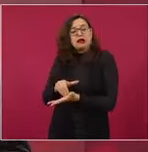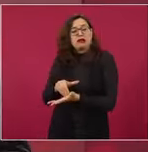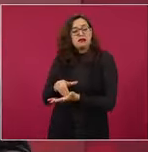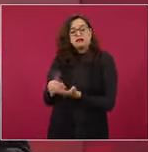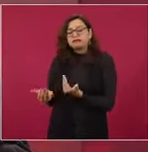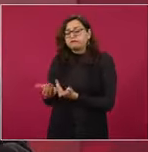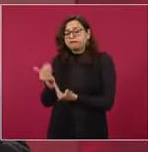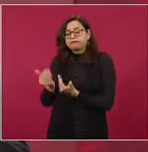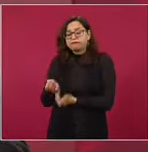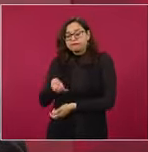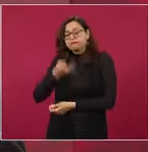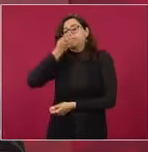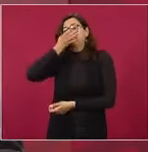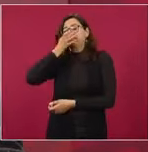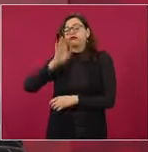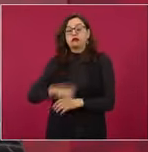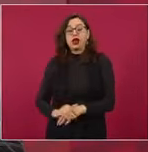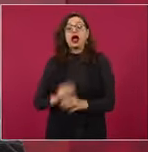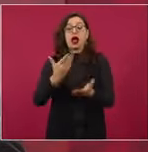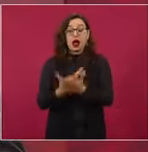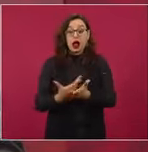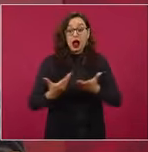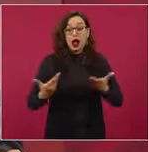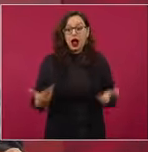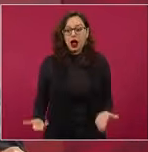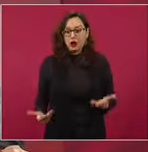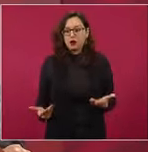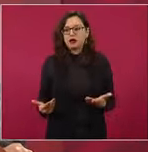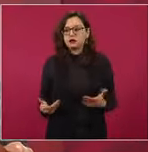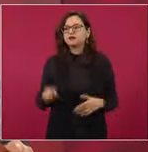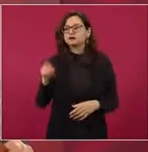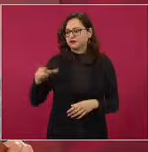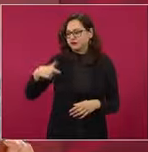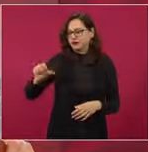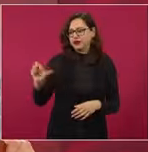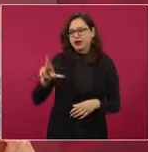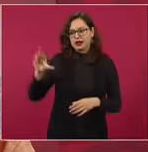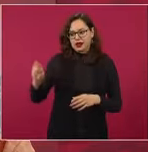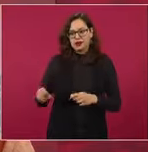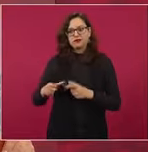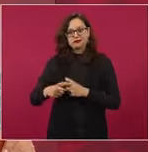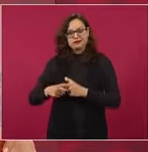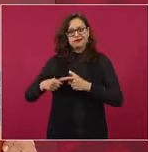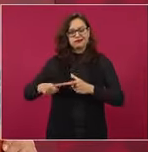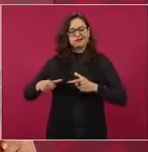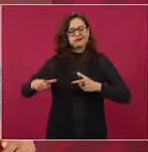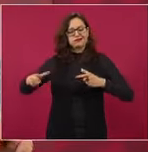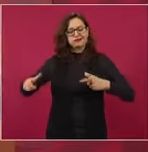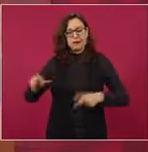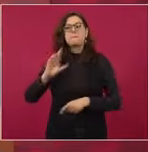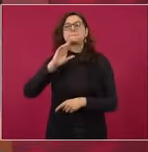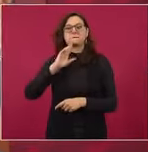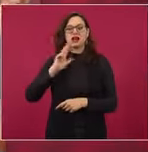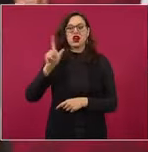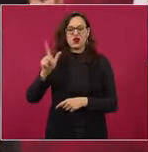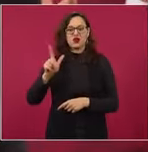Tiene todavía un poco más de población Yucatán, pero ya ha crecido mucho. Entonces,